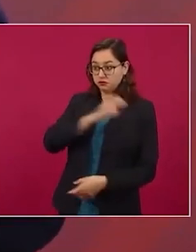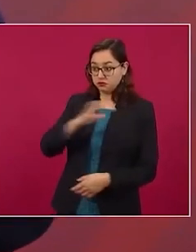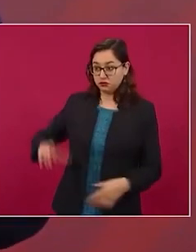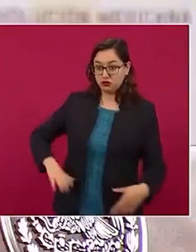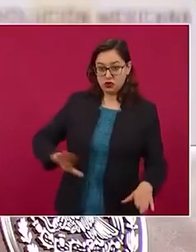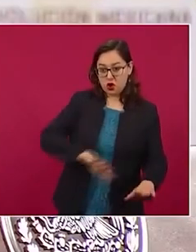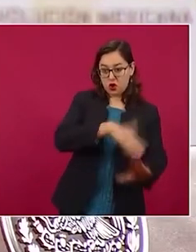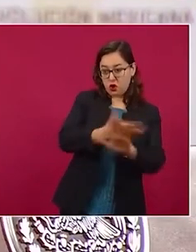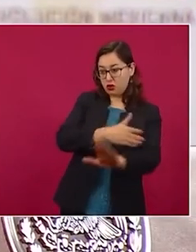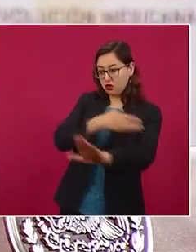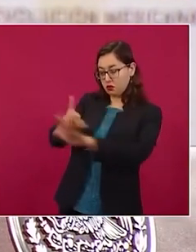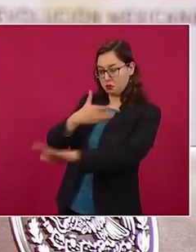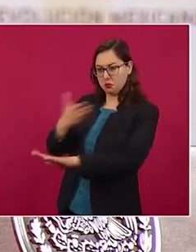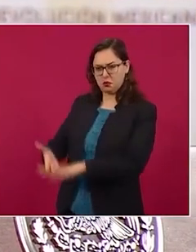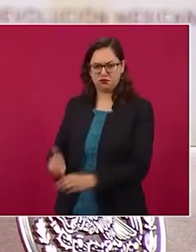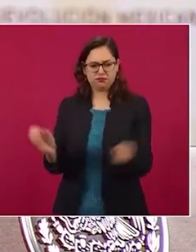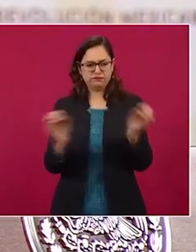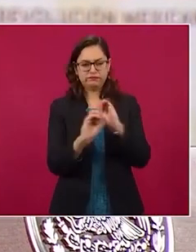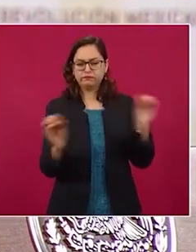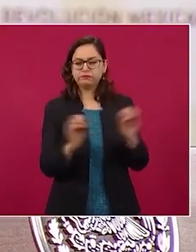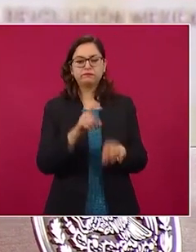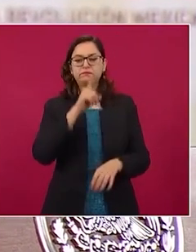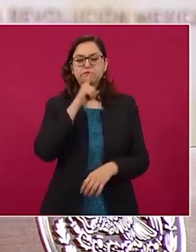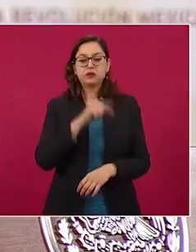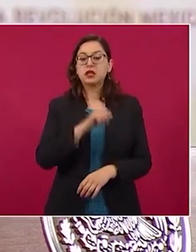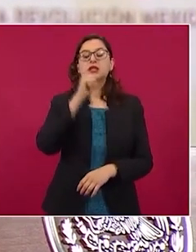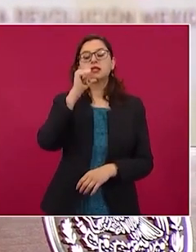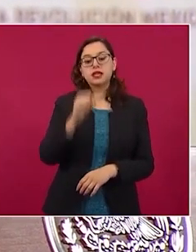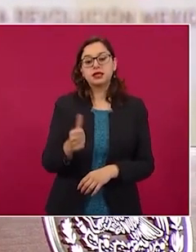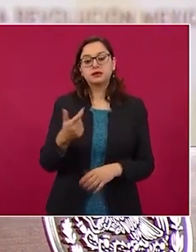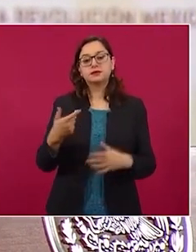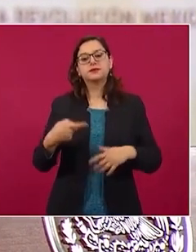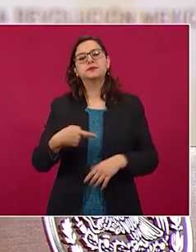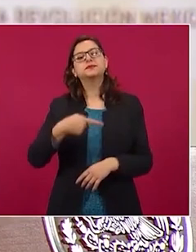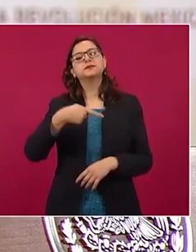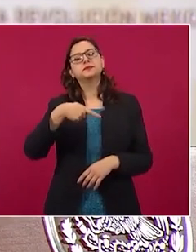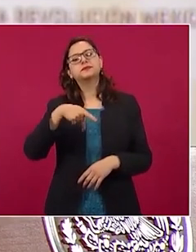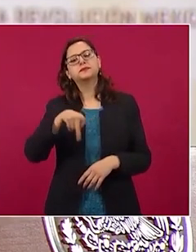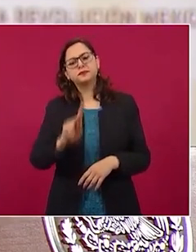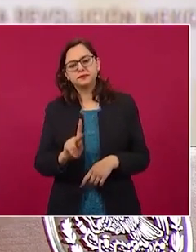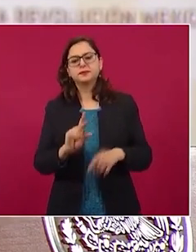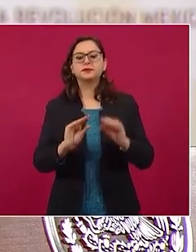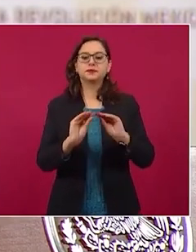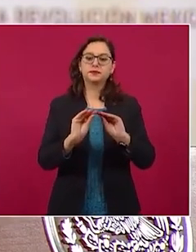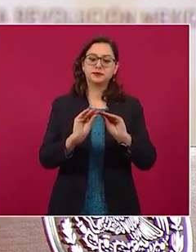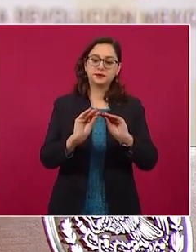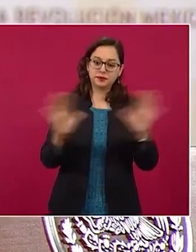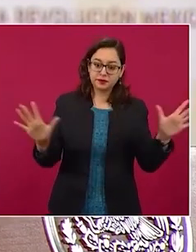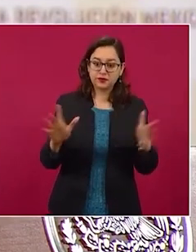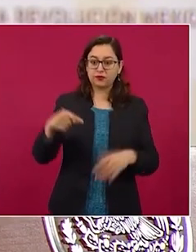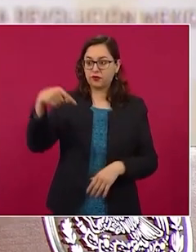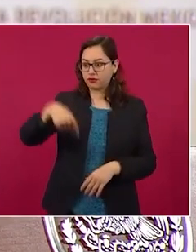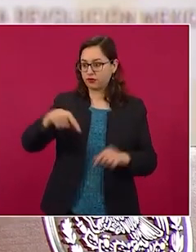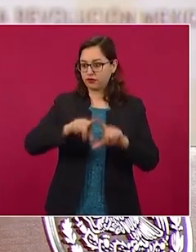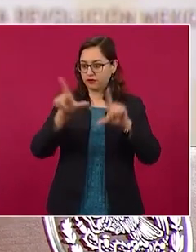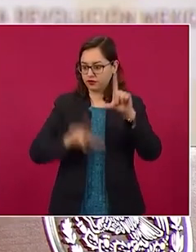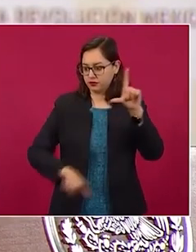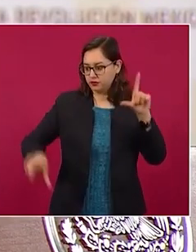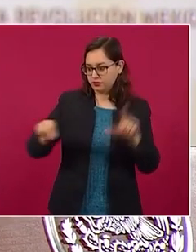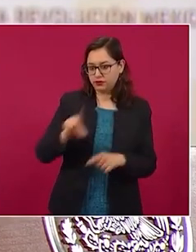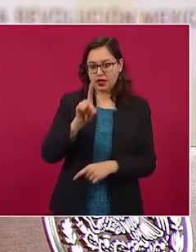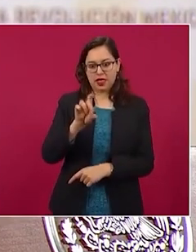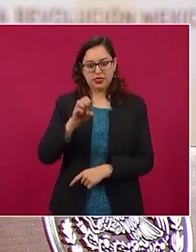en una democracia y aspiramos a que esto